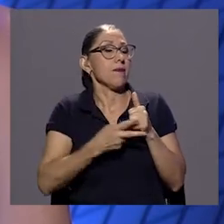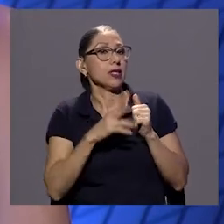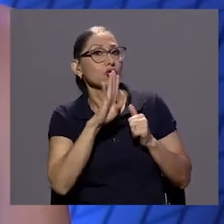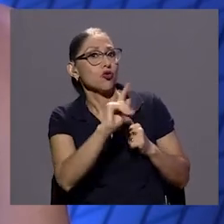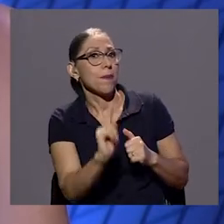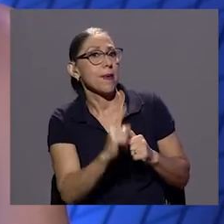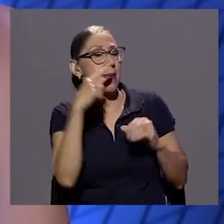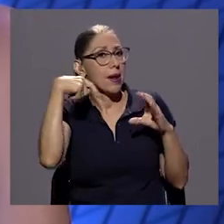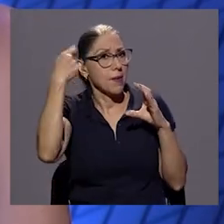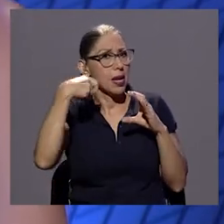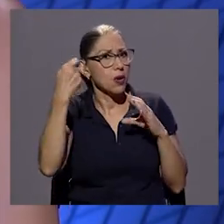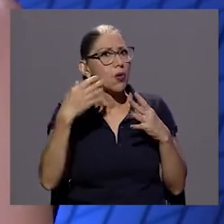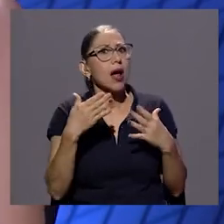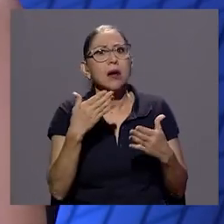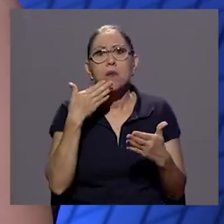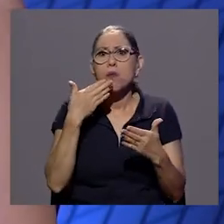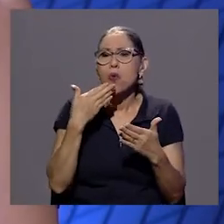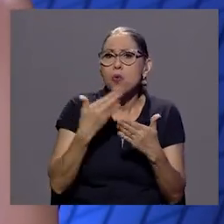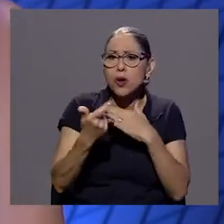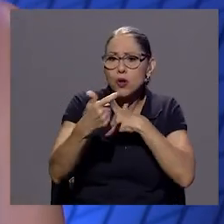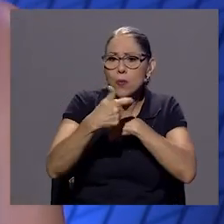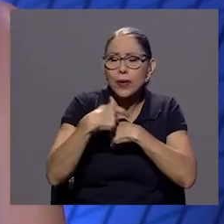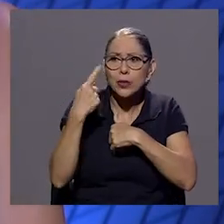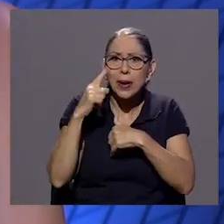debut sí la verdad es que